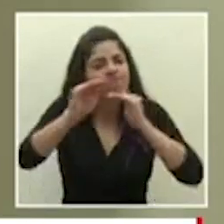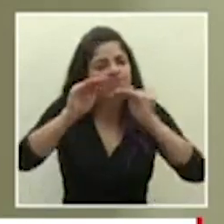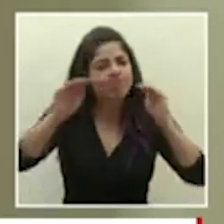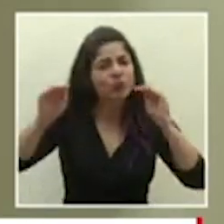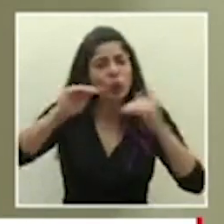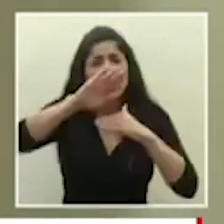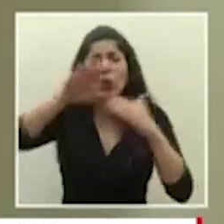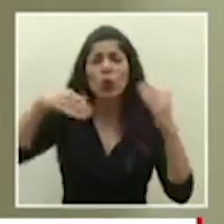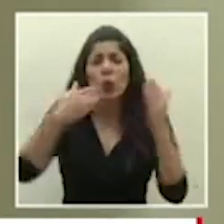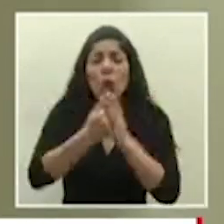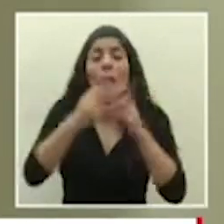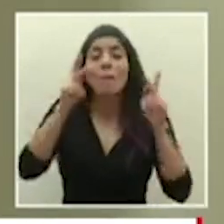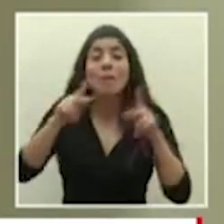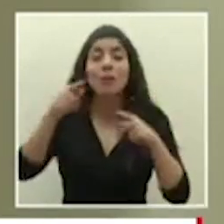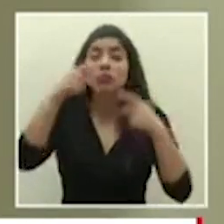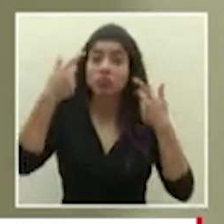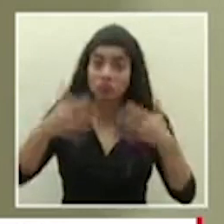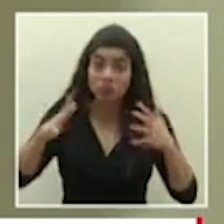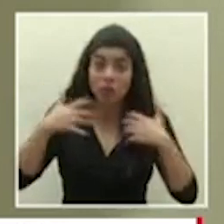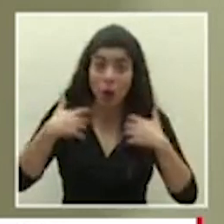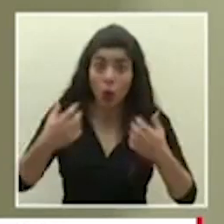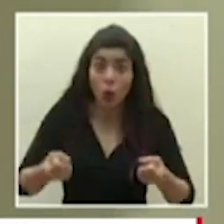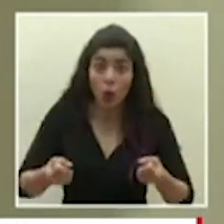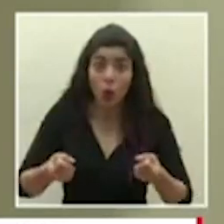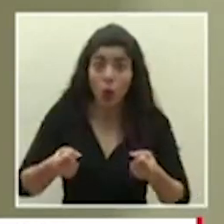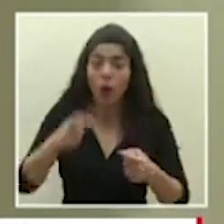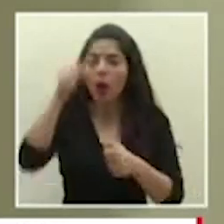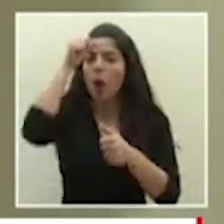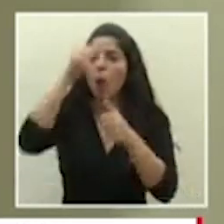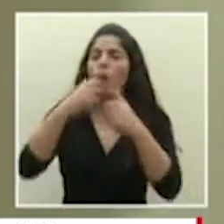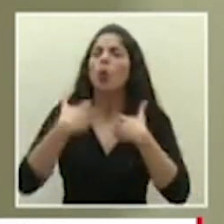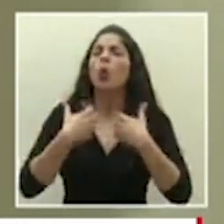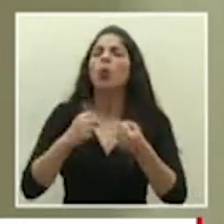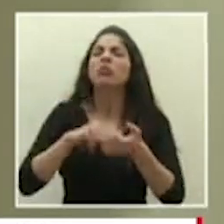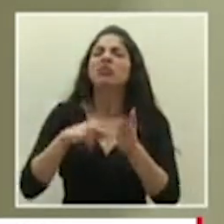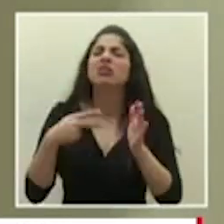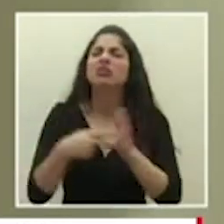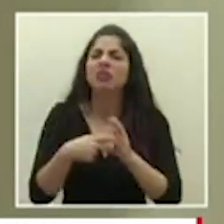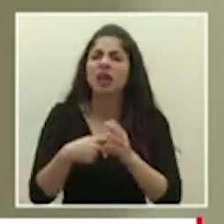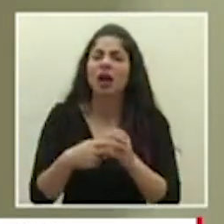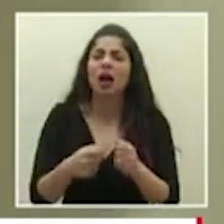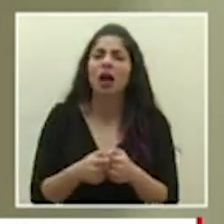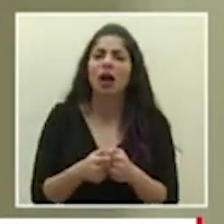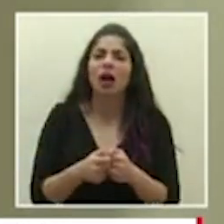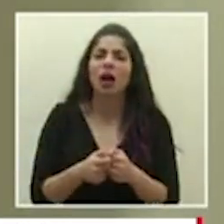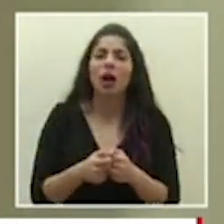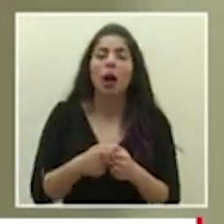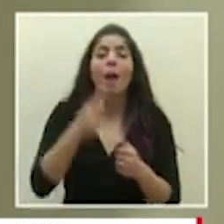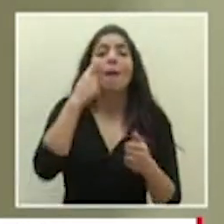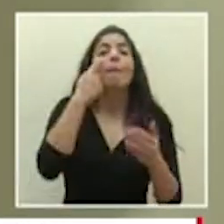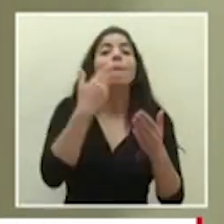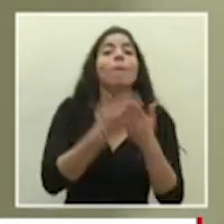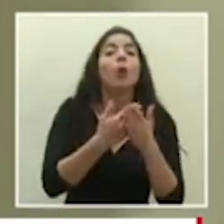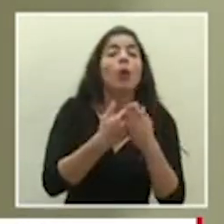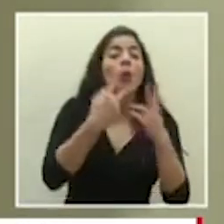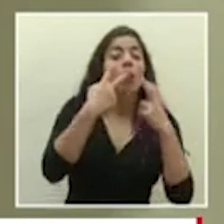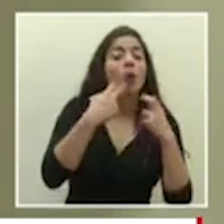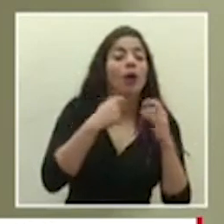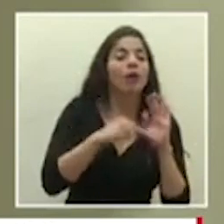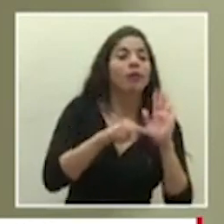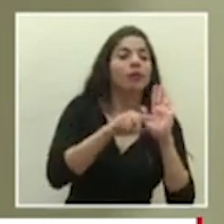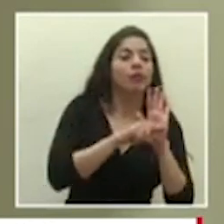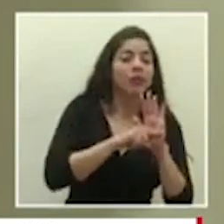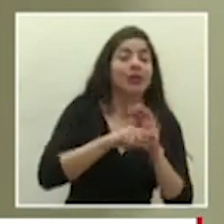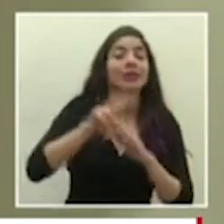todas las personas que ya se recuperaron y recordemos que recuperarse significa tener una prueba negativa y después